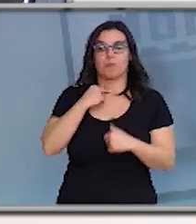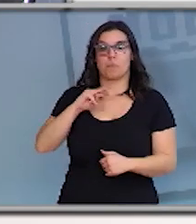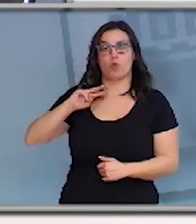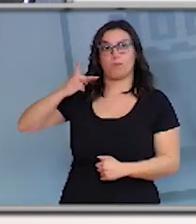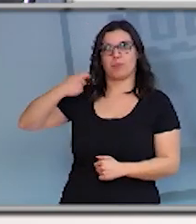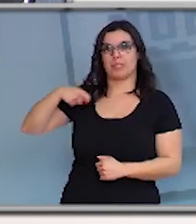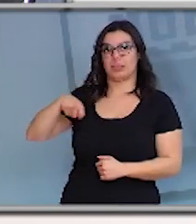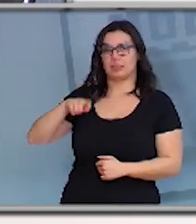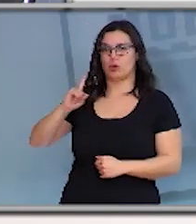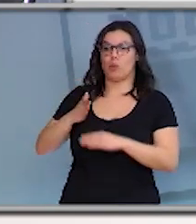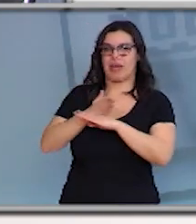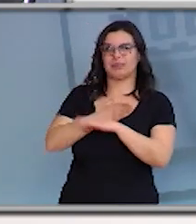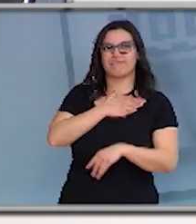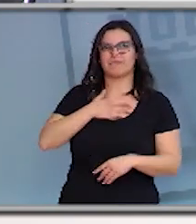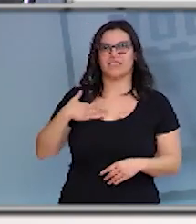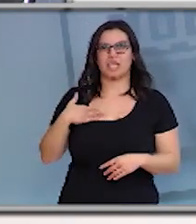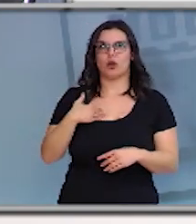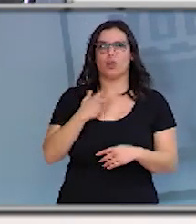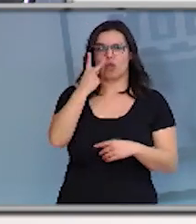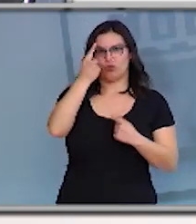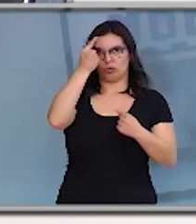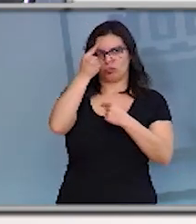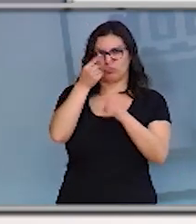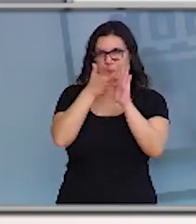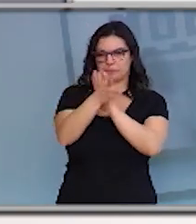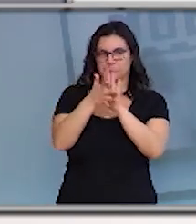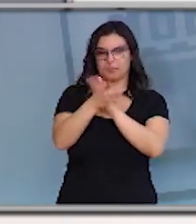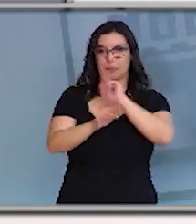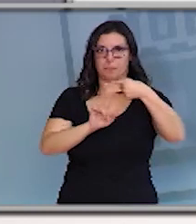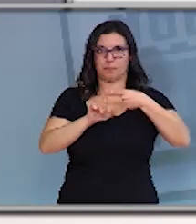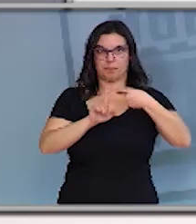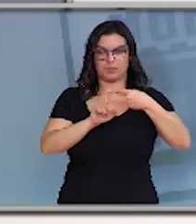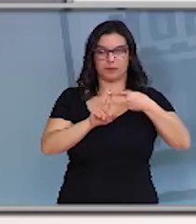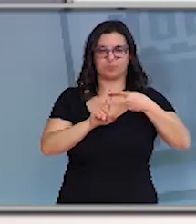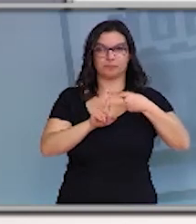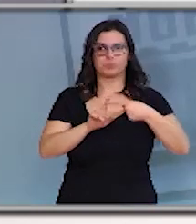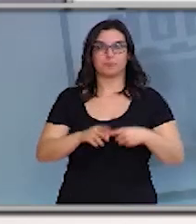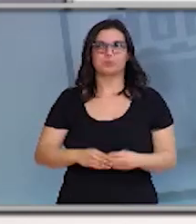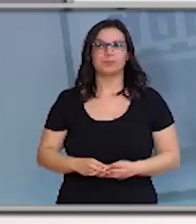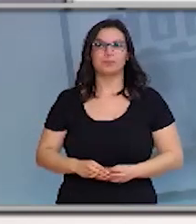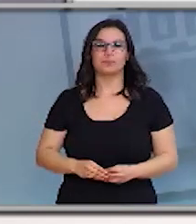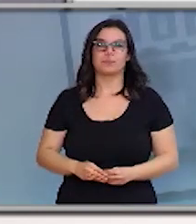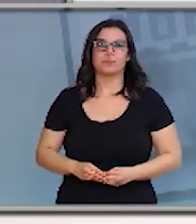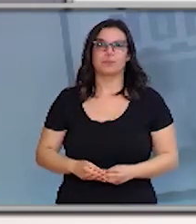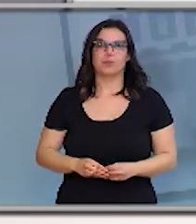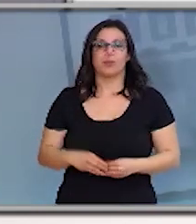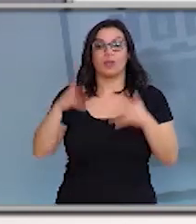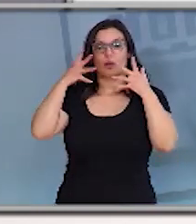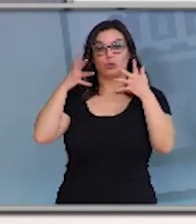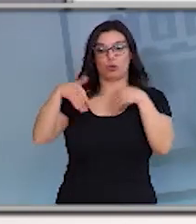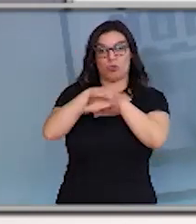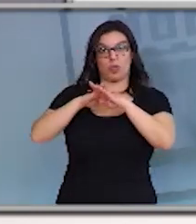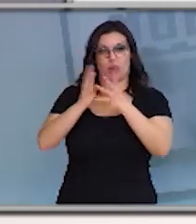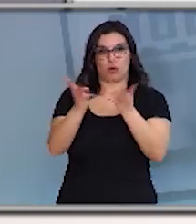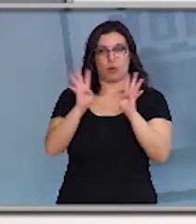Junta, quería hacer dos precisiones. La primera de ellas, en la toma de decisión del Consejo de Gobierno